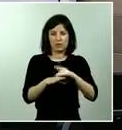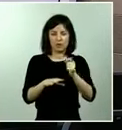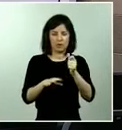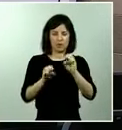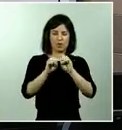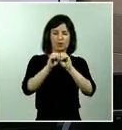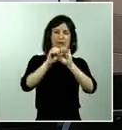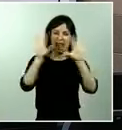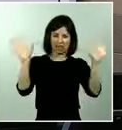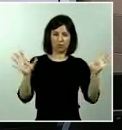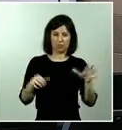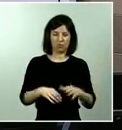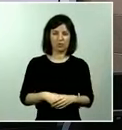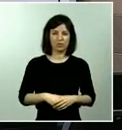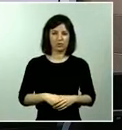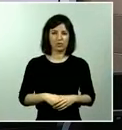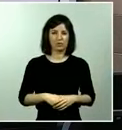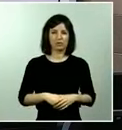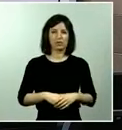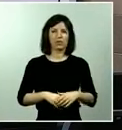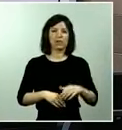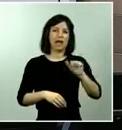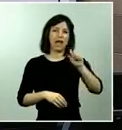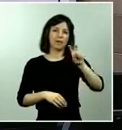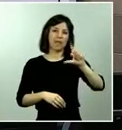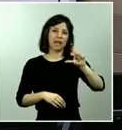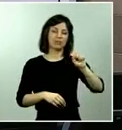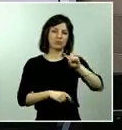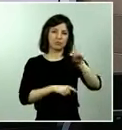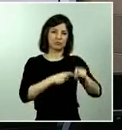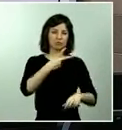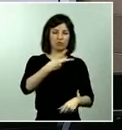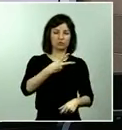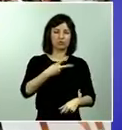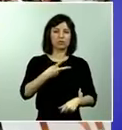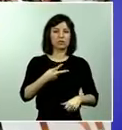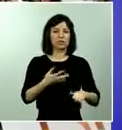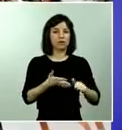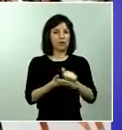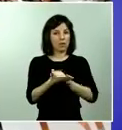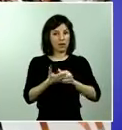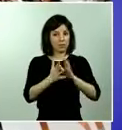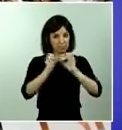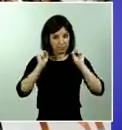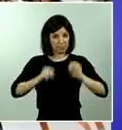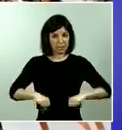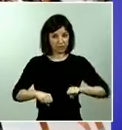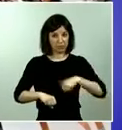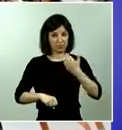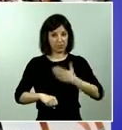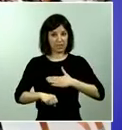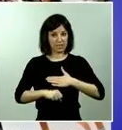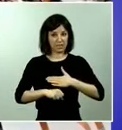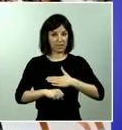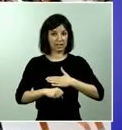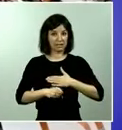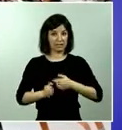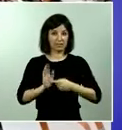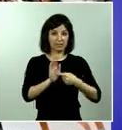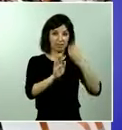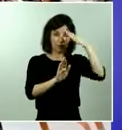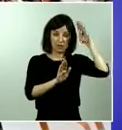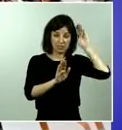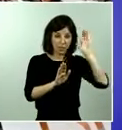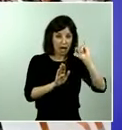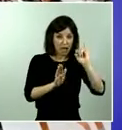dos preguntas para el señor Avalos ¿tiene el gobierno un borrador de los pactos que quiere ofrecer el presidente mañana Pablo Casado? y esta